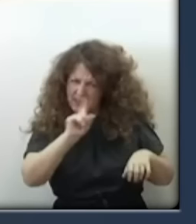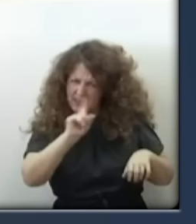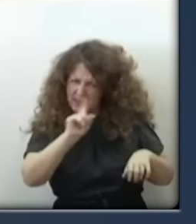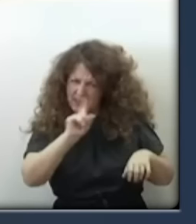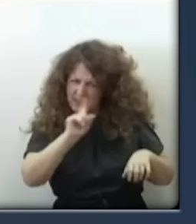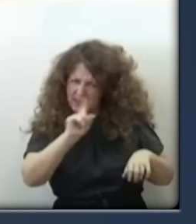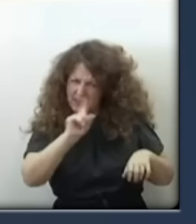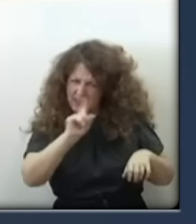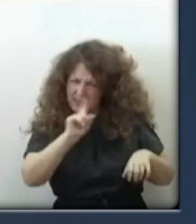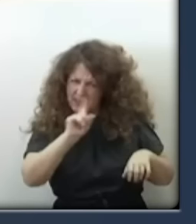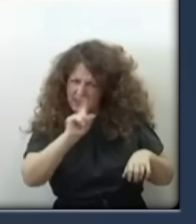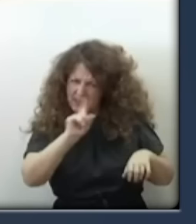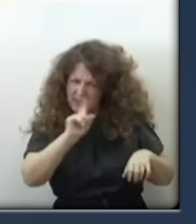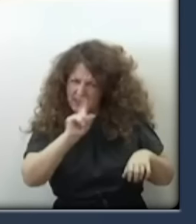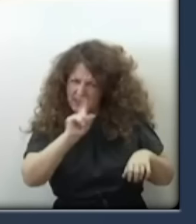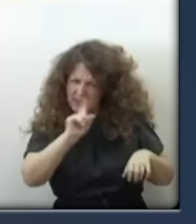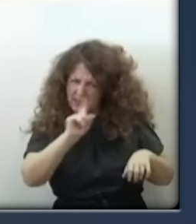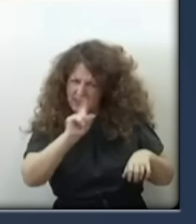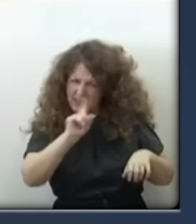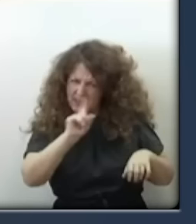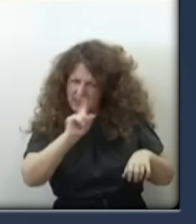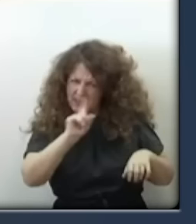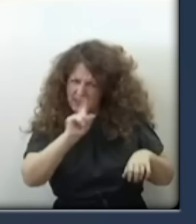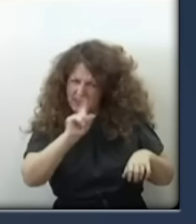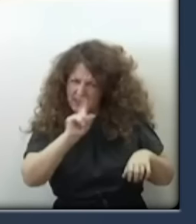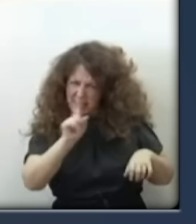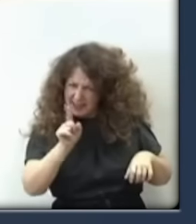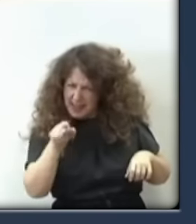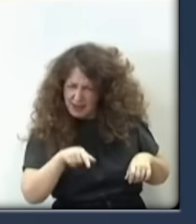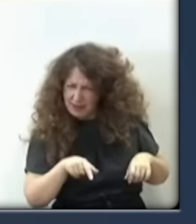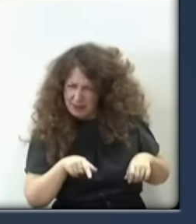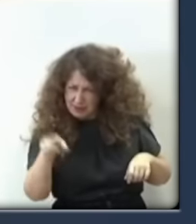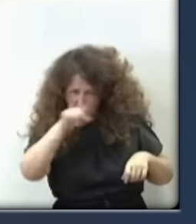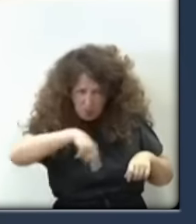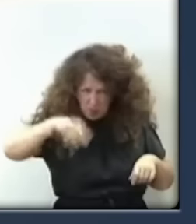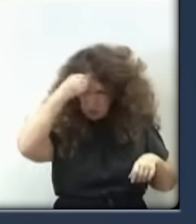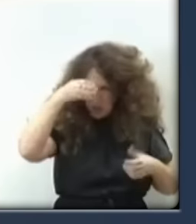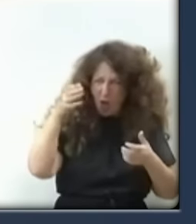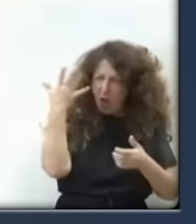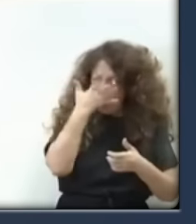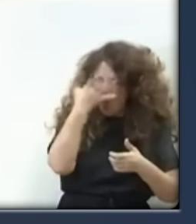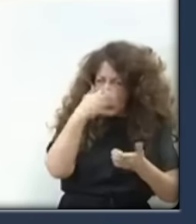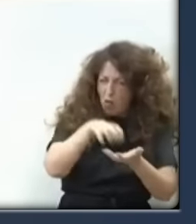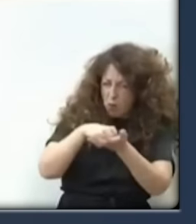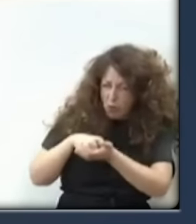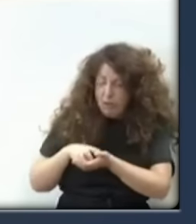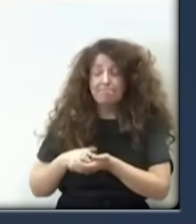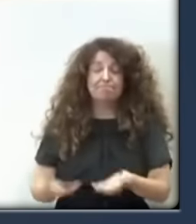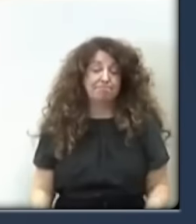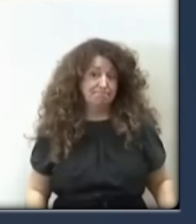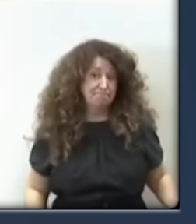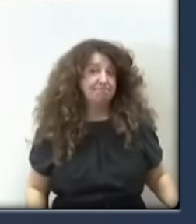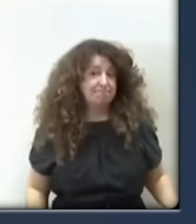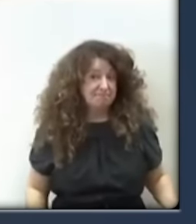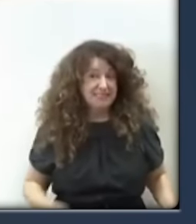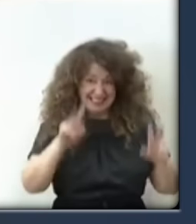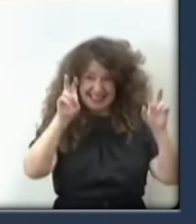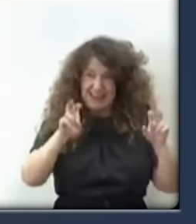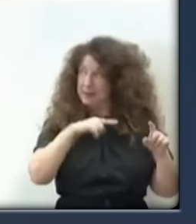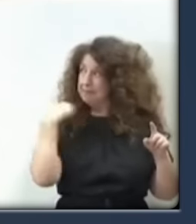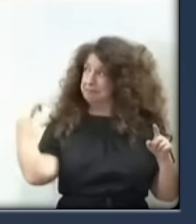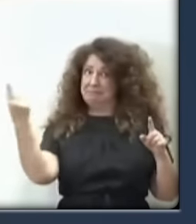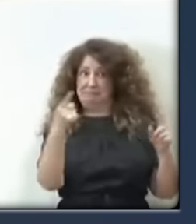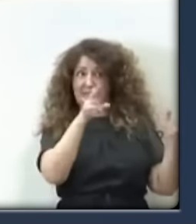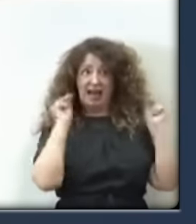Si tú has filtrado de cosas para atacar a la oposición. Claro, es que esta es la cuestión, señoría. Esta es la cuestión.